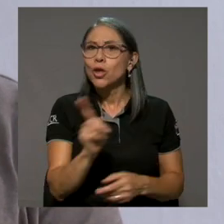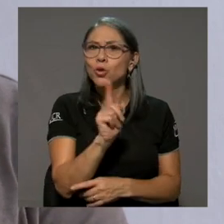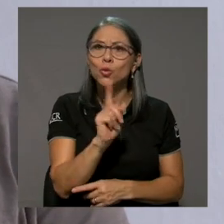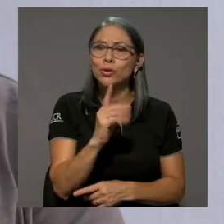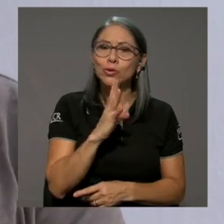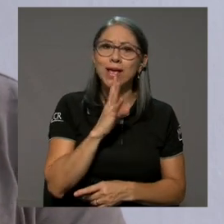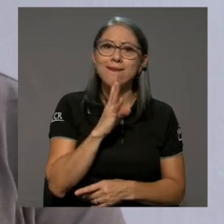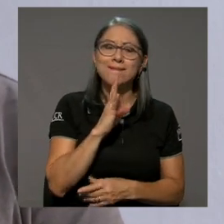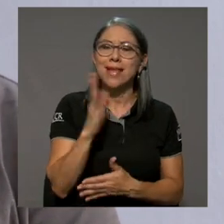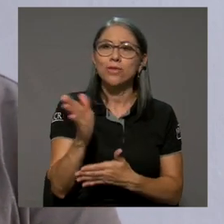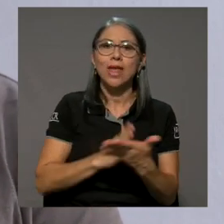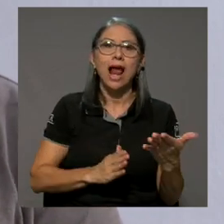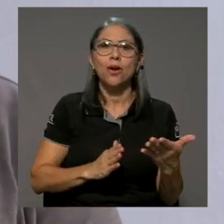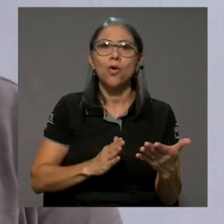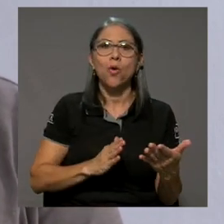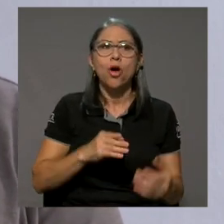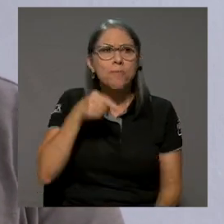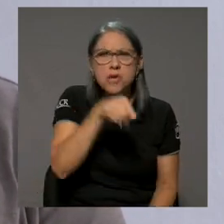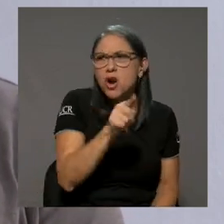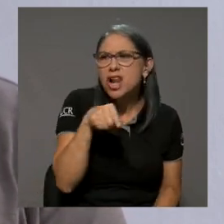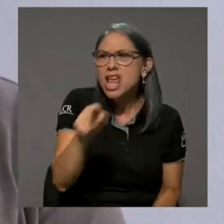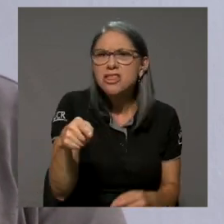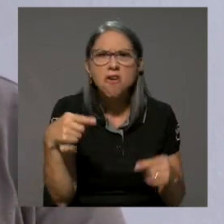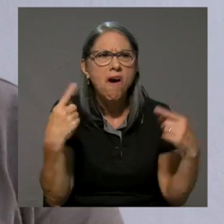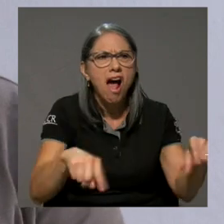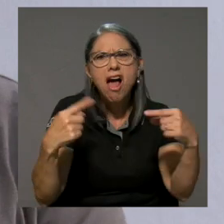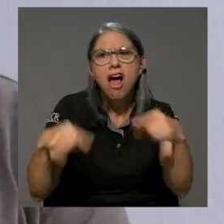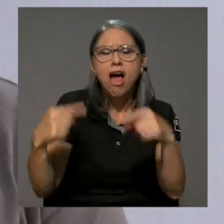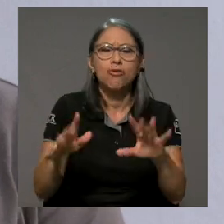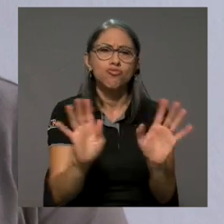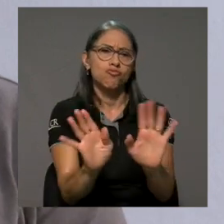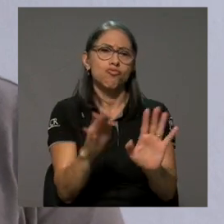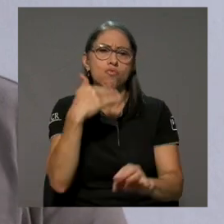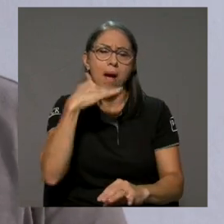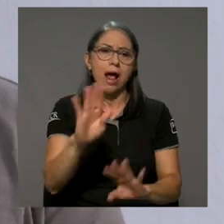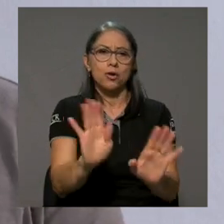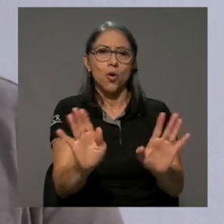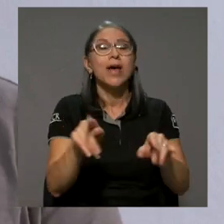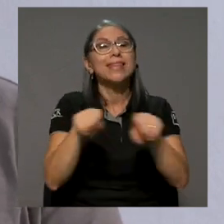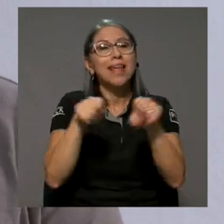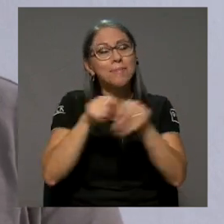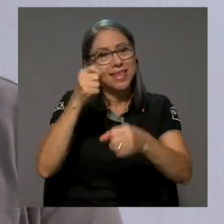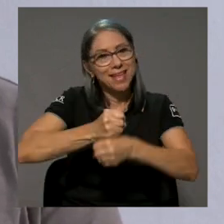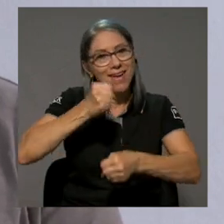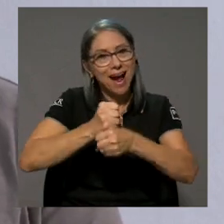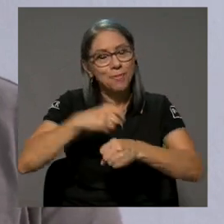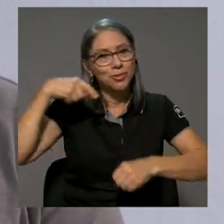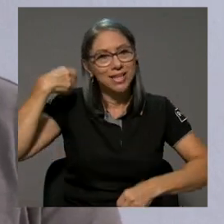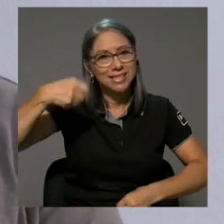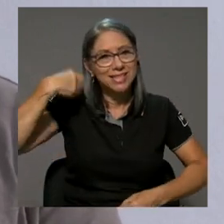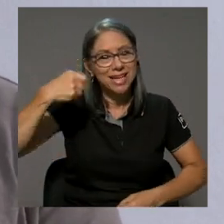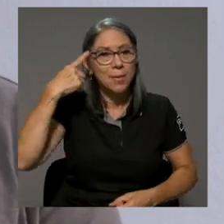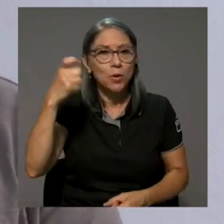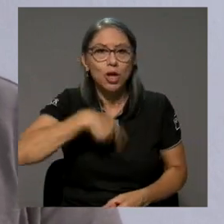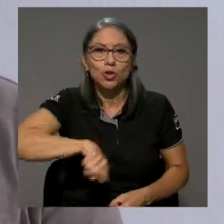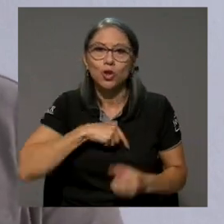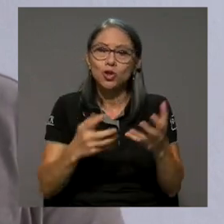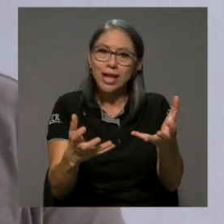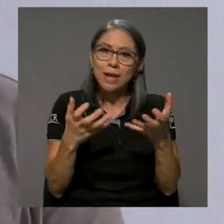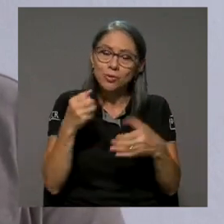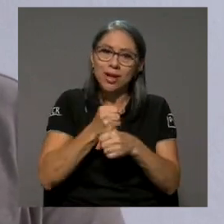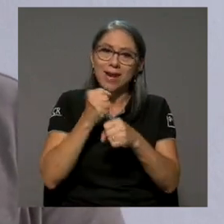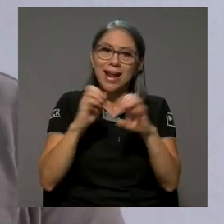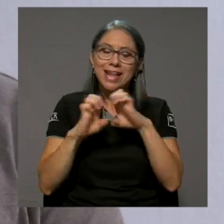Y no me refiero a algo violento o nefasto, ¿no? También trabajamos en cine porque